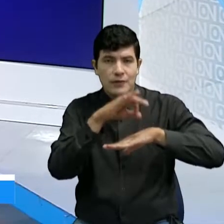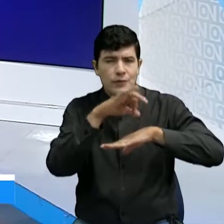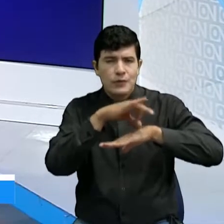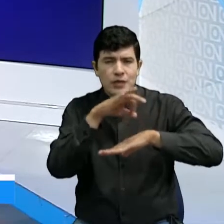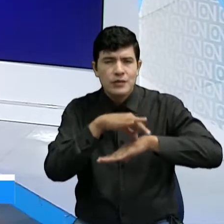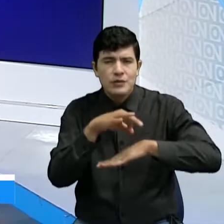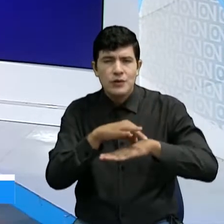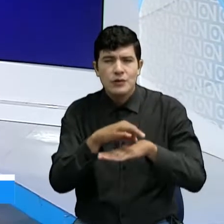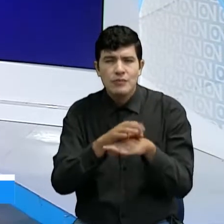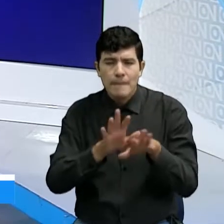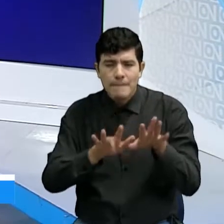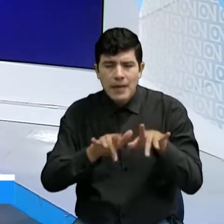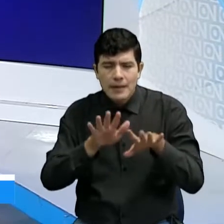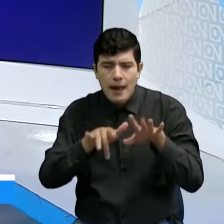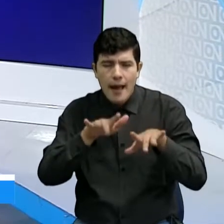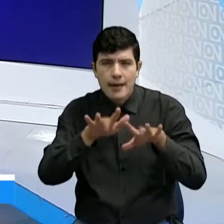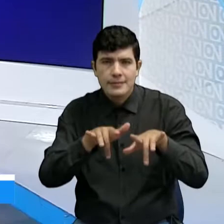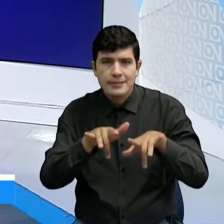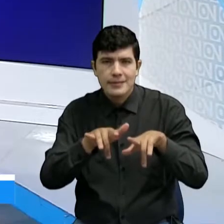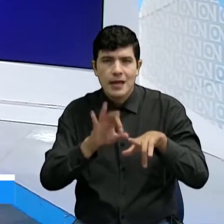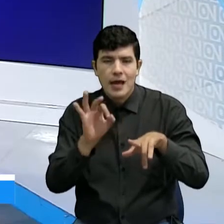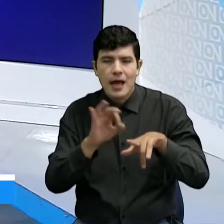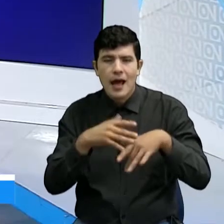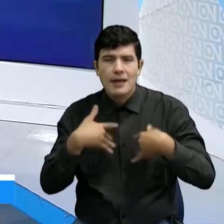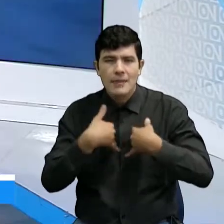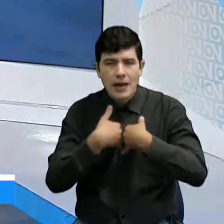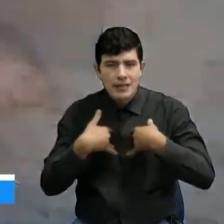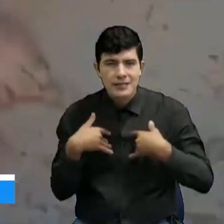busca ayudar a muchas mascotas en la ciudad de Bucaramanga.